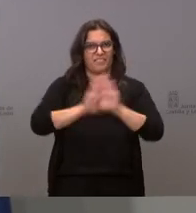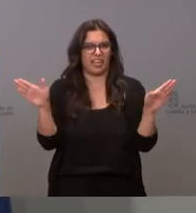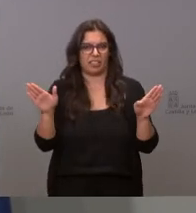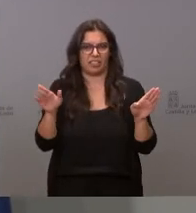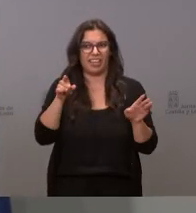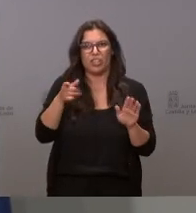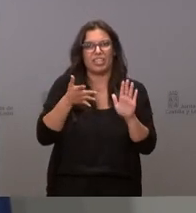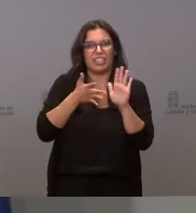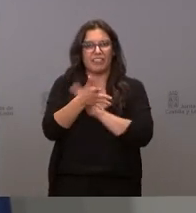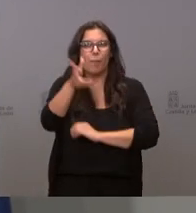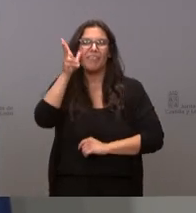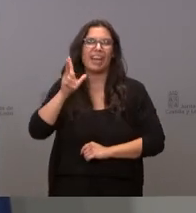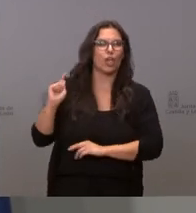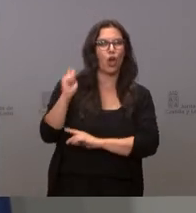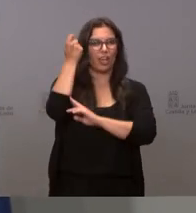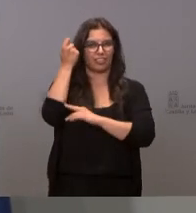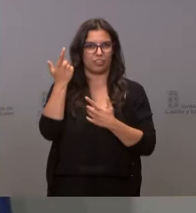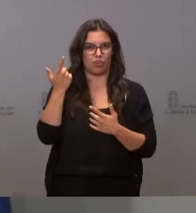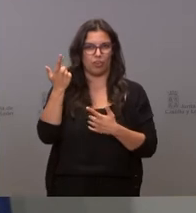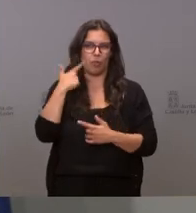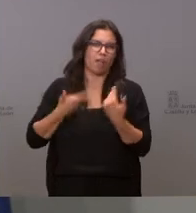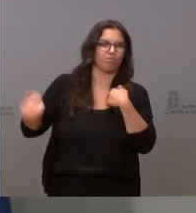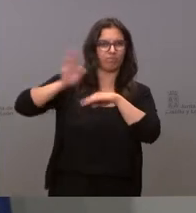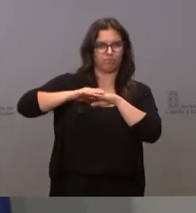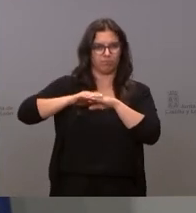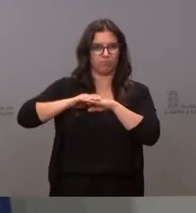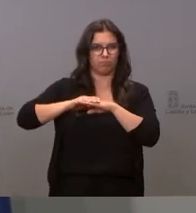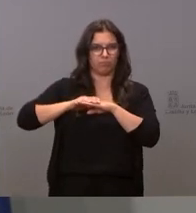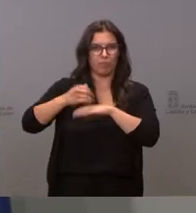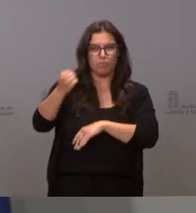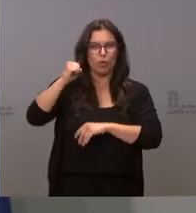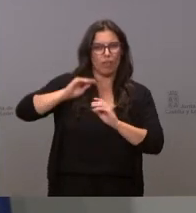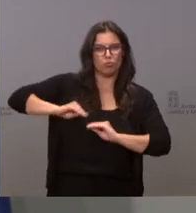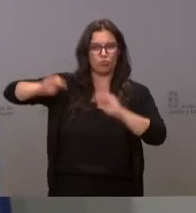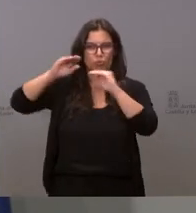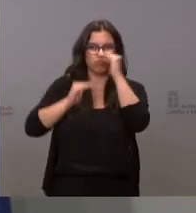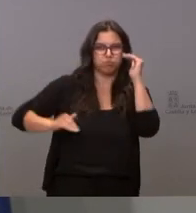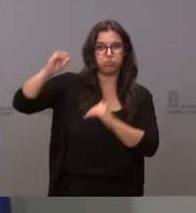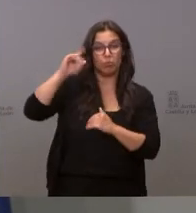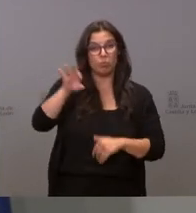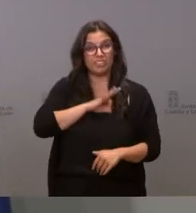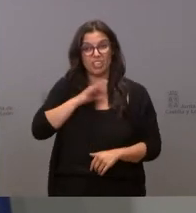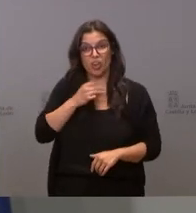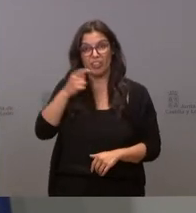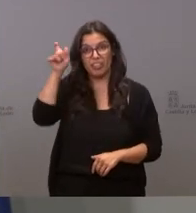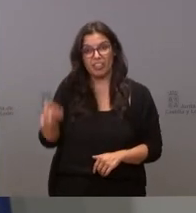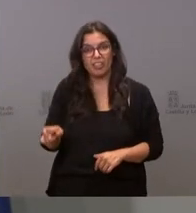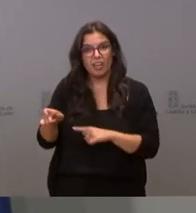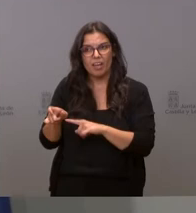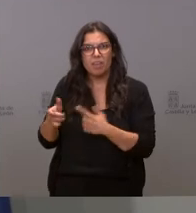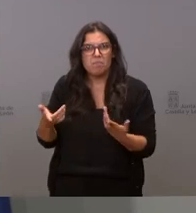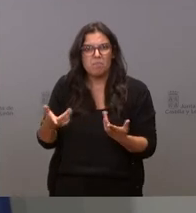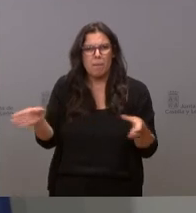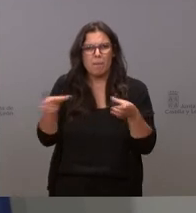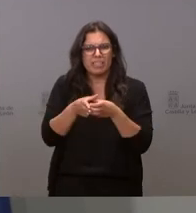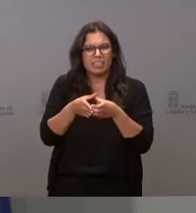triunfo del privilegio del supremacismo de la desigualdad un señor que dice esto no sé qué hace en